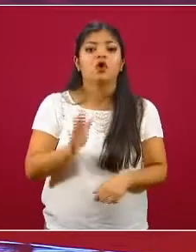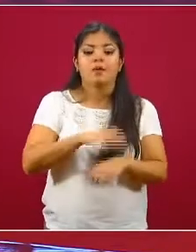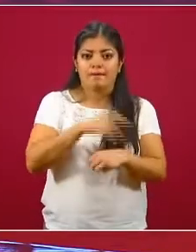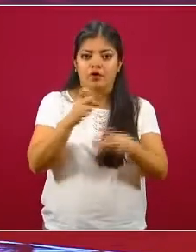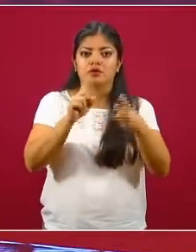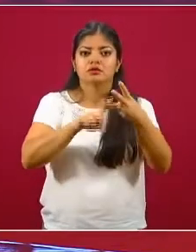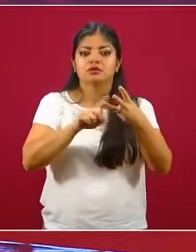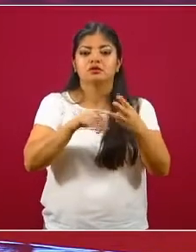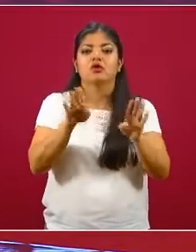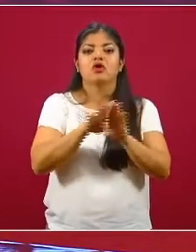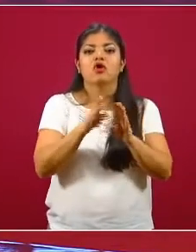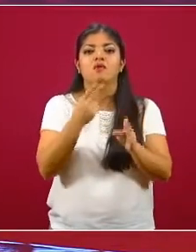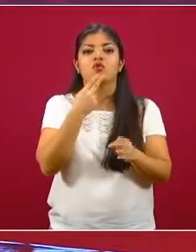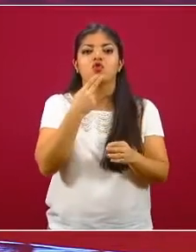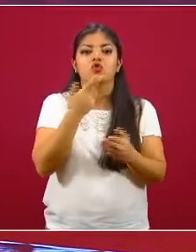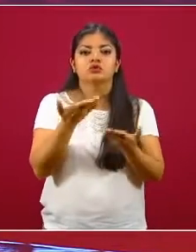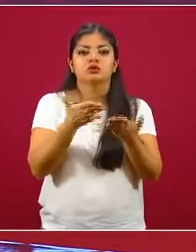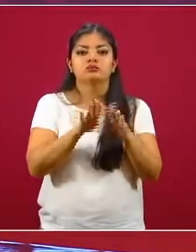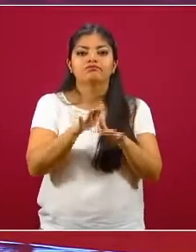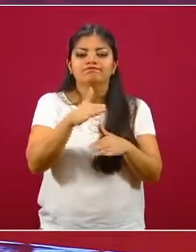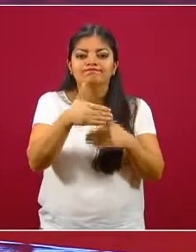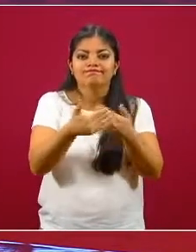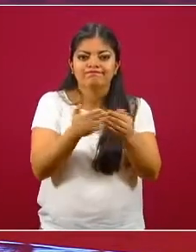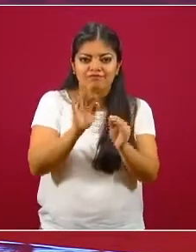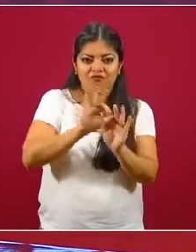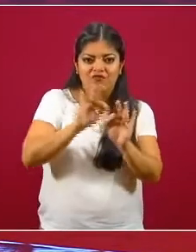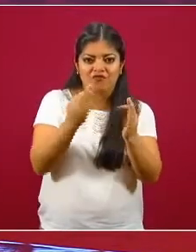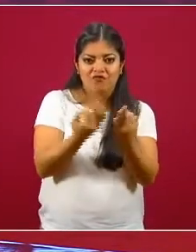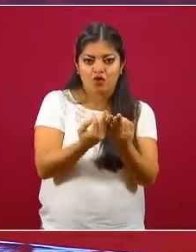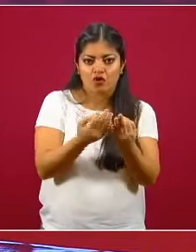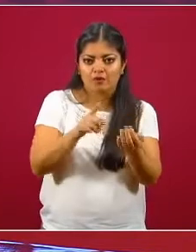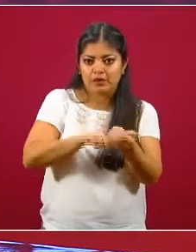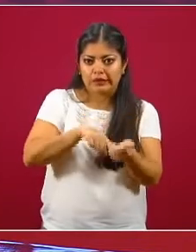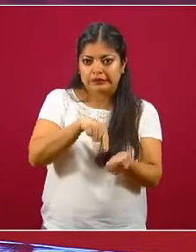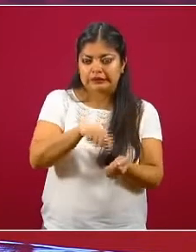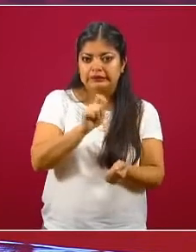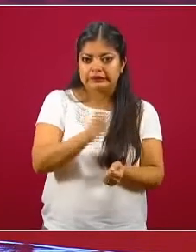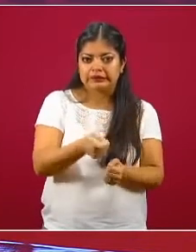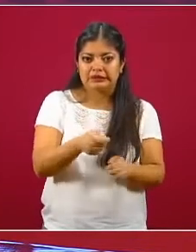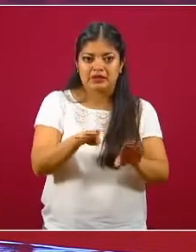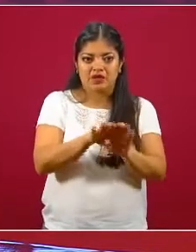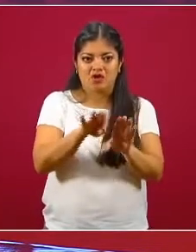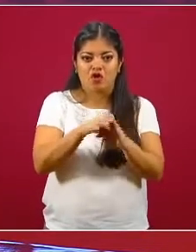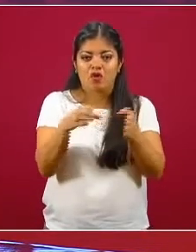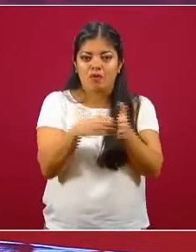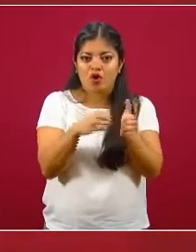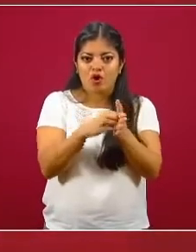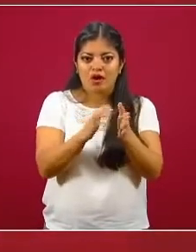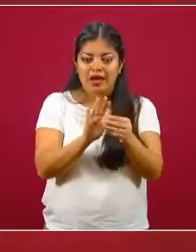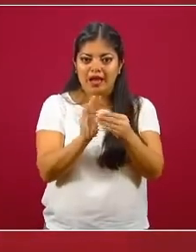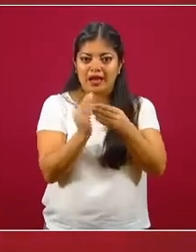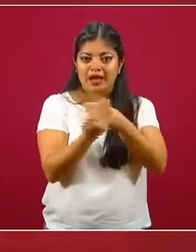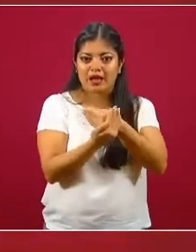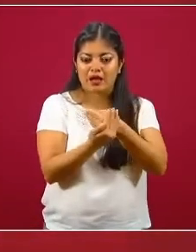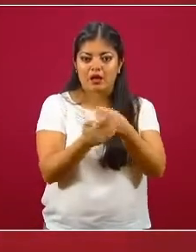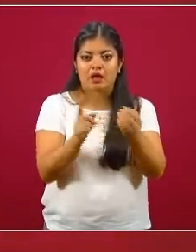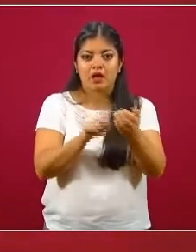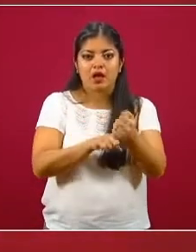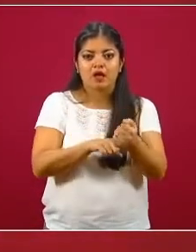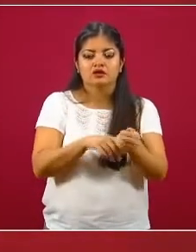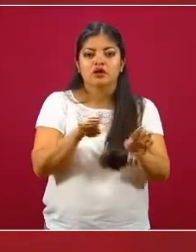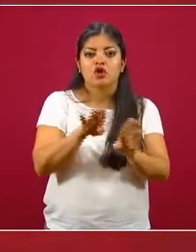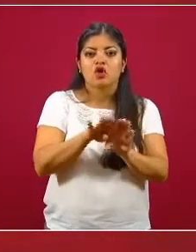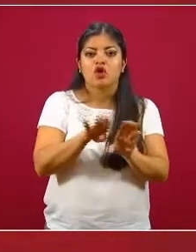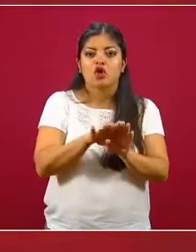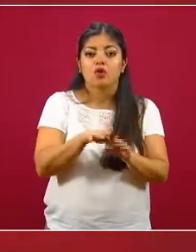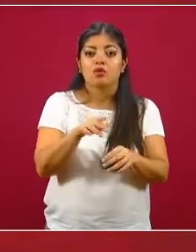ver con el empaquetado y la utilización de por lo menos 80% de su superficie, de la superficie de las cajetillas de cigarrillo, con advertencia